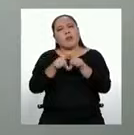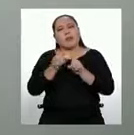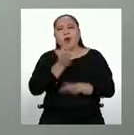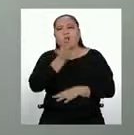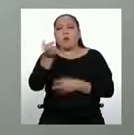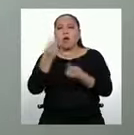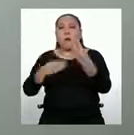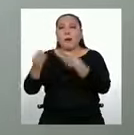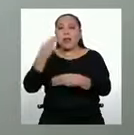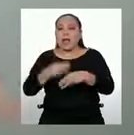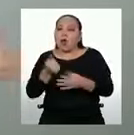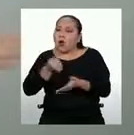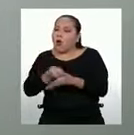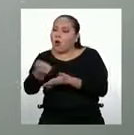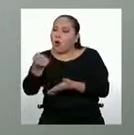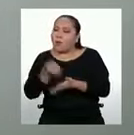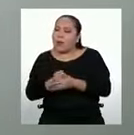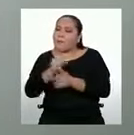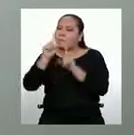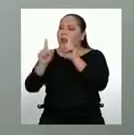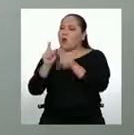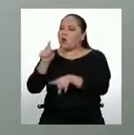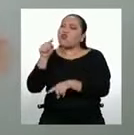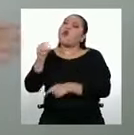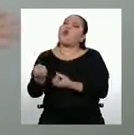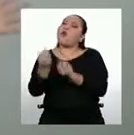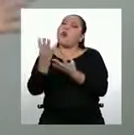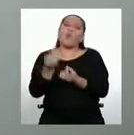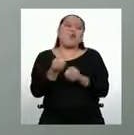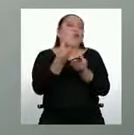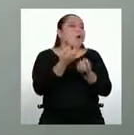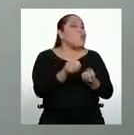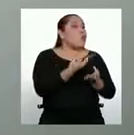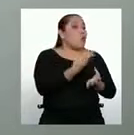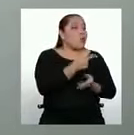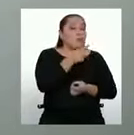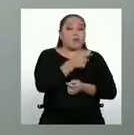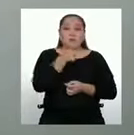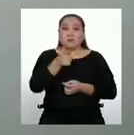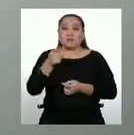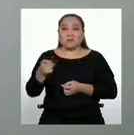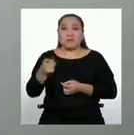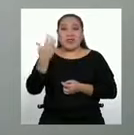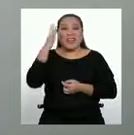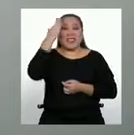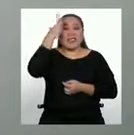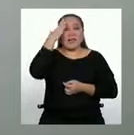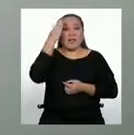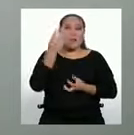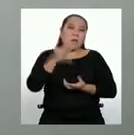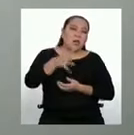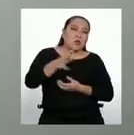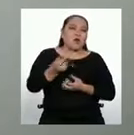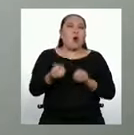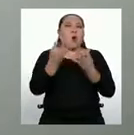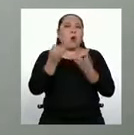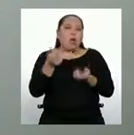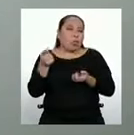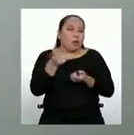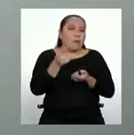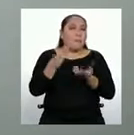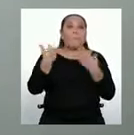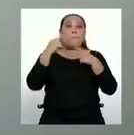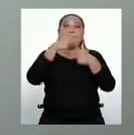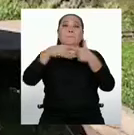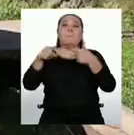y quiero comprar un producto, pregunto en cierto puesto o en ciertas tiendas para saber más o menos cuánto en promedio